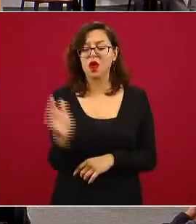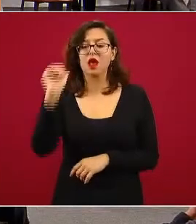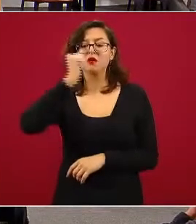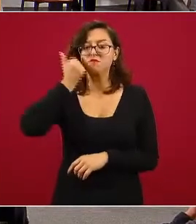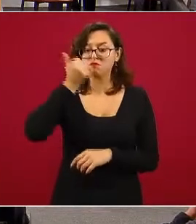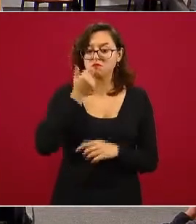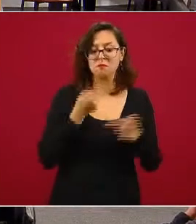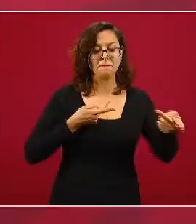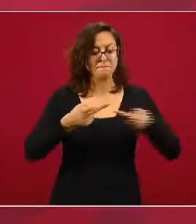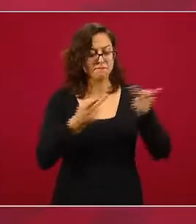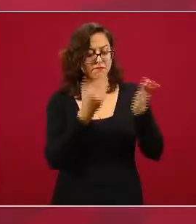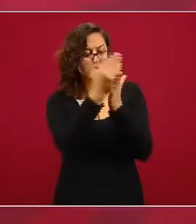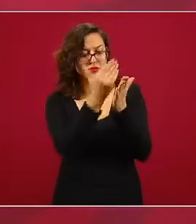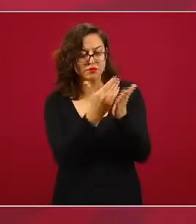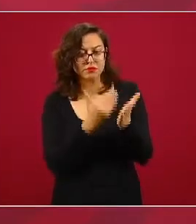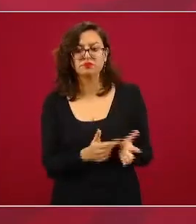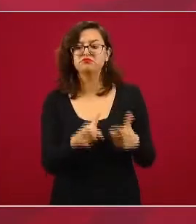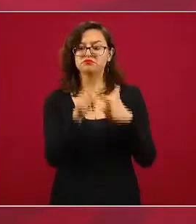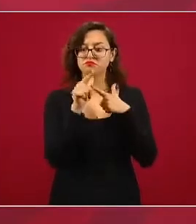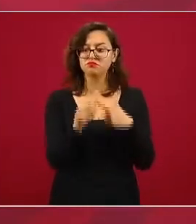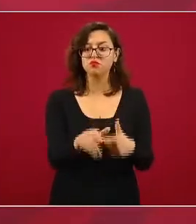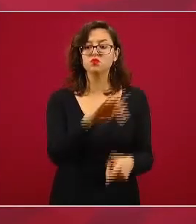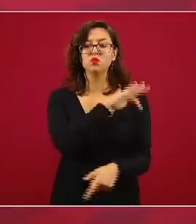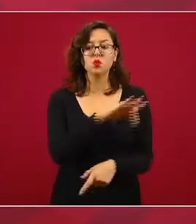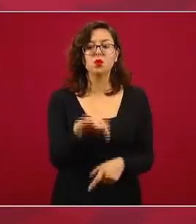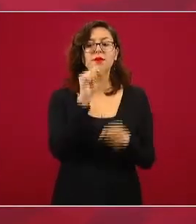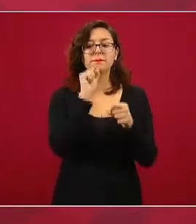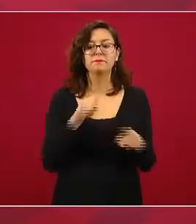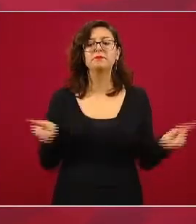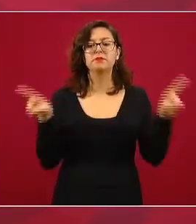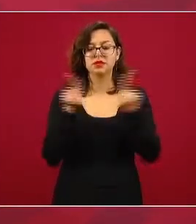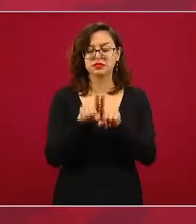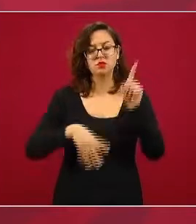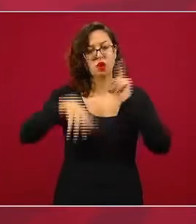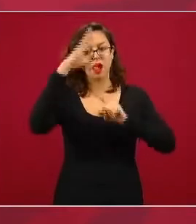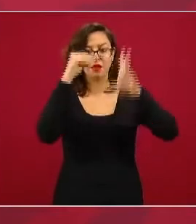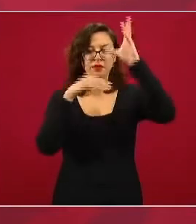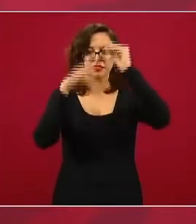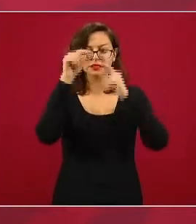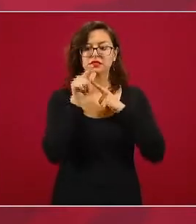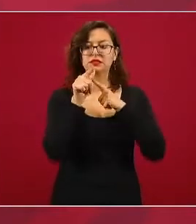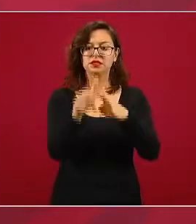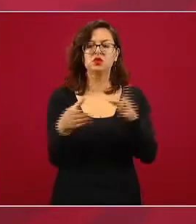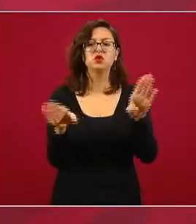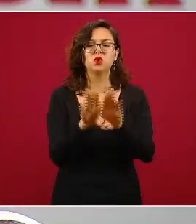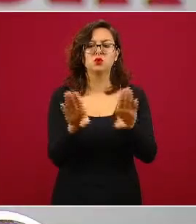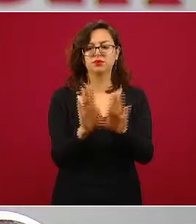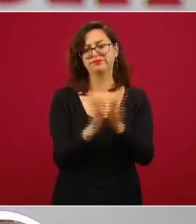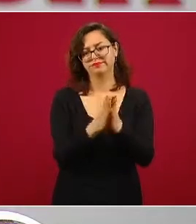programas, así como los aprendizajes esperados con la ayuda de sus libros de texto.